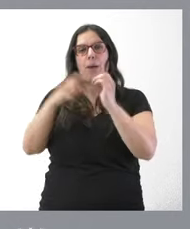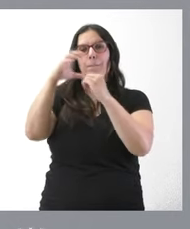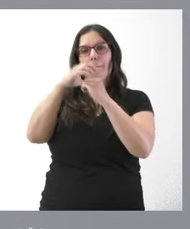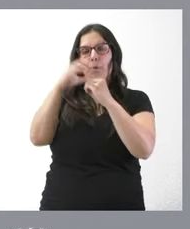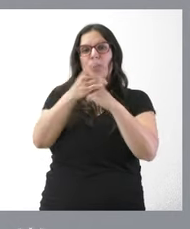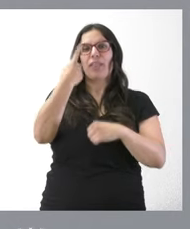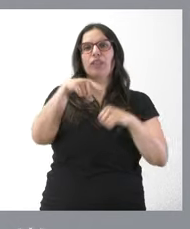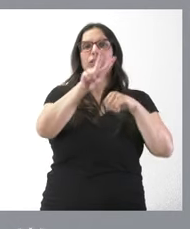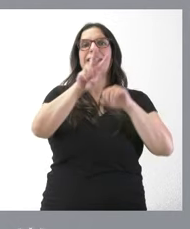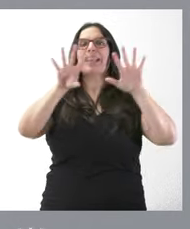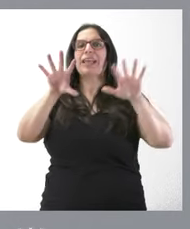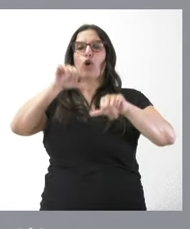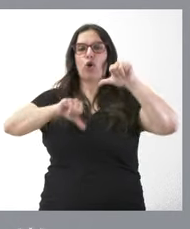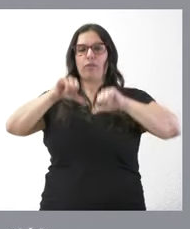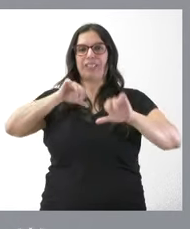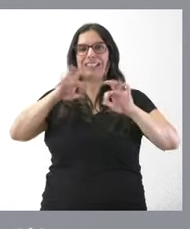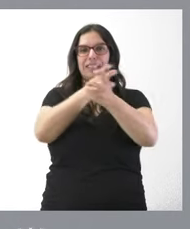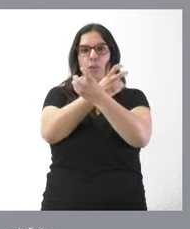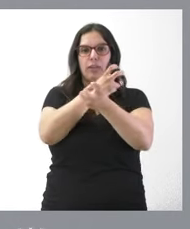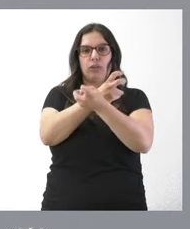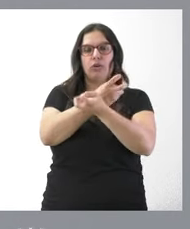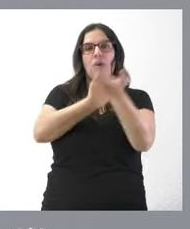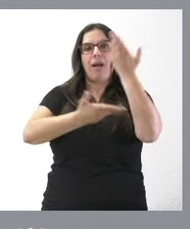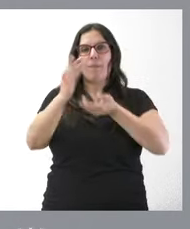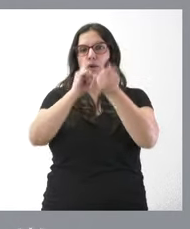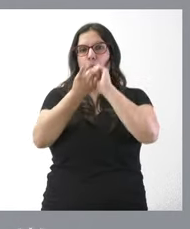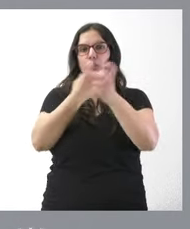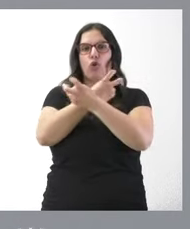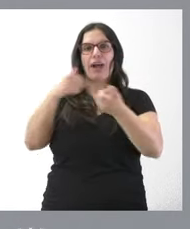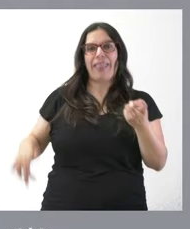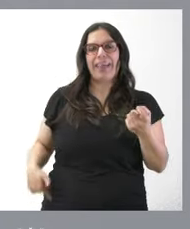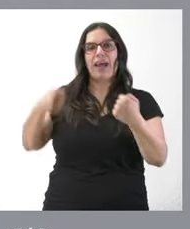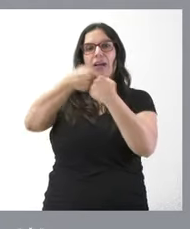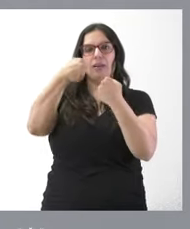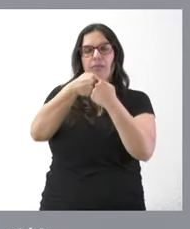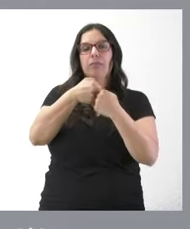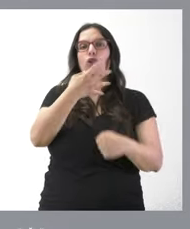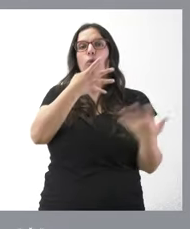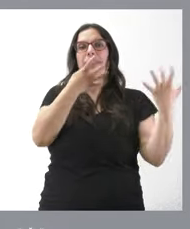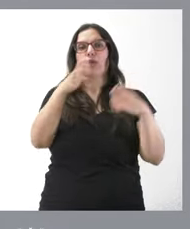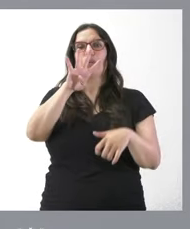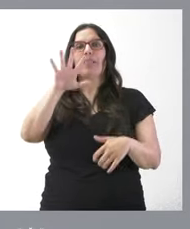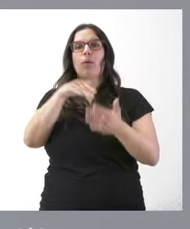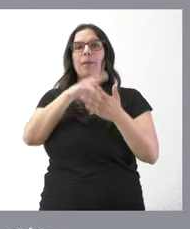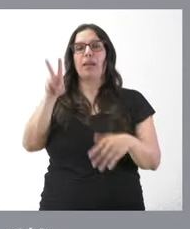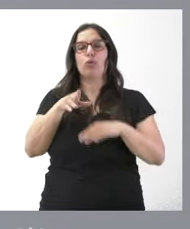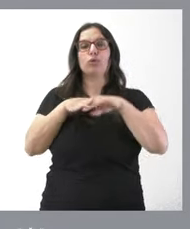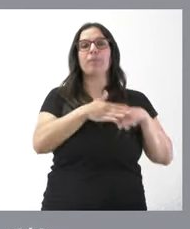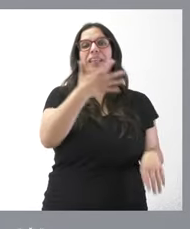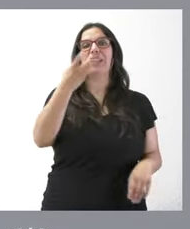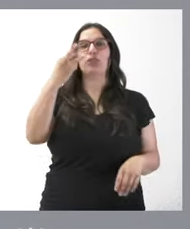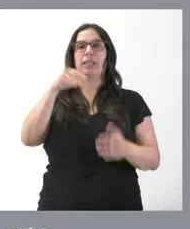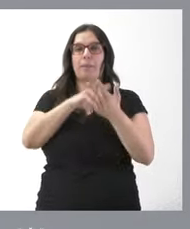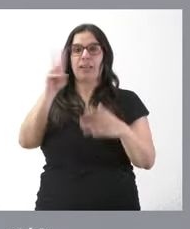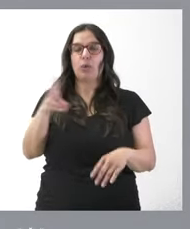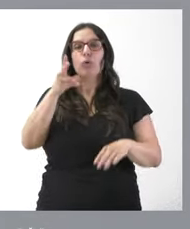quirúrgicos de traumatología para sustitución total de cadera y prótesis. 945.000 euros. 530.000 euros se